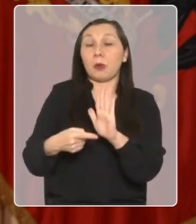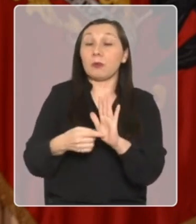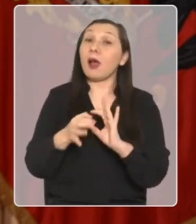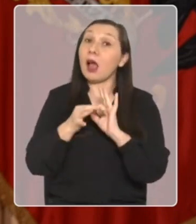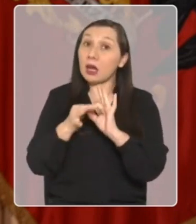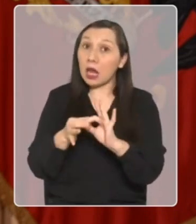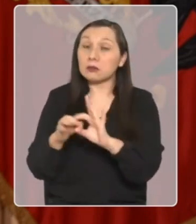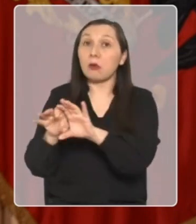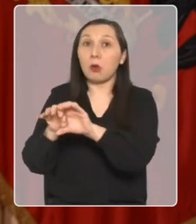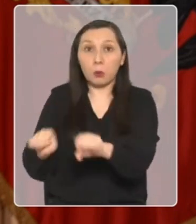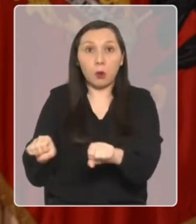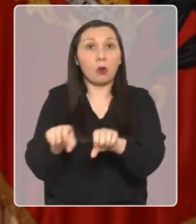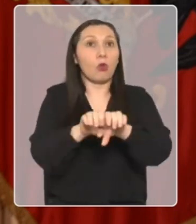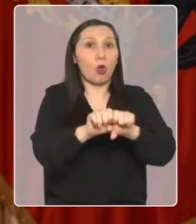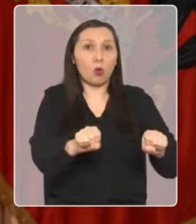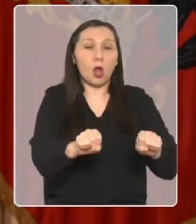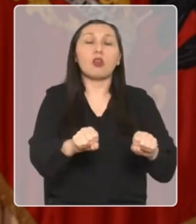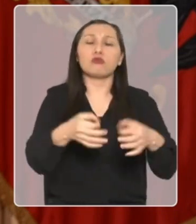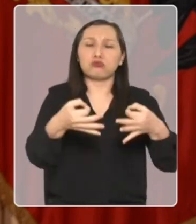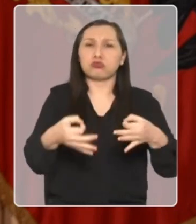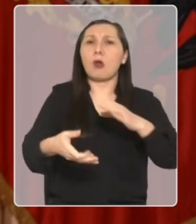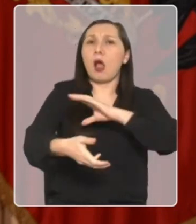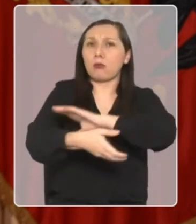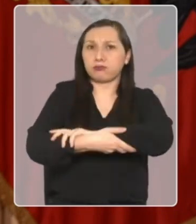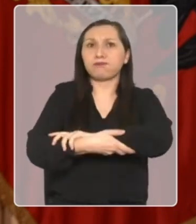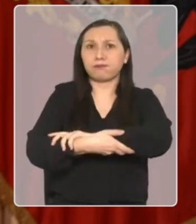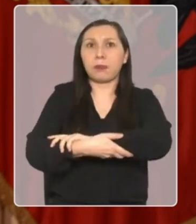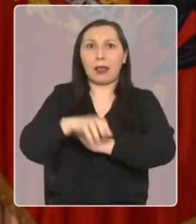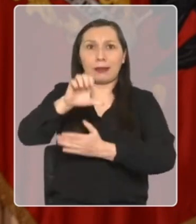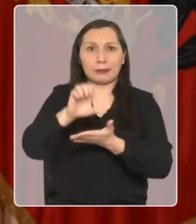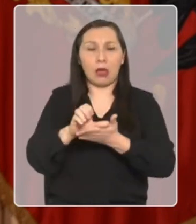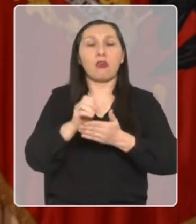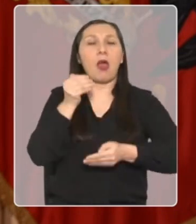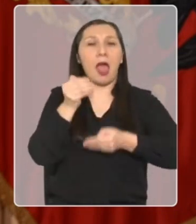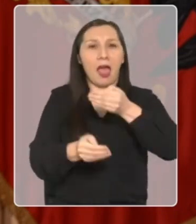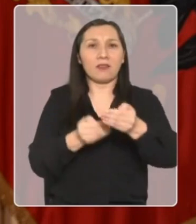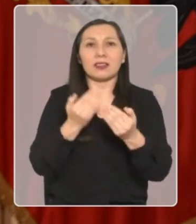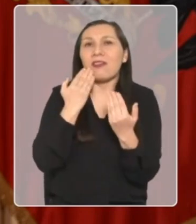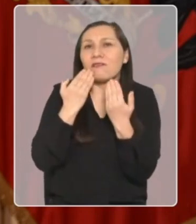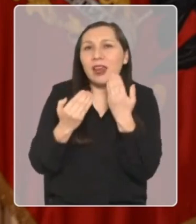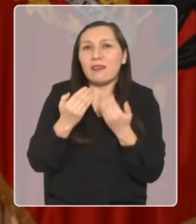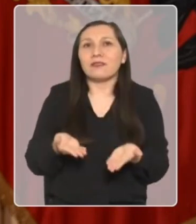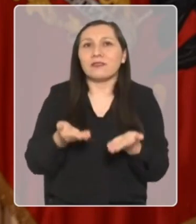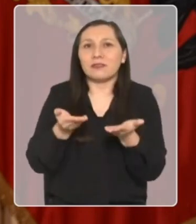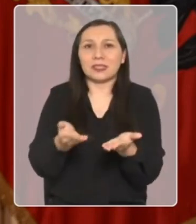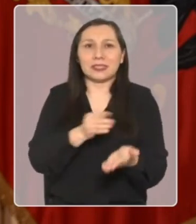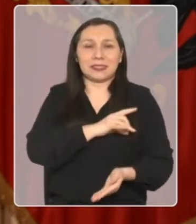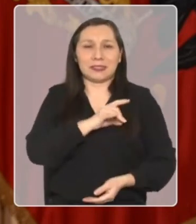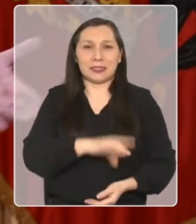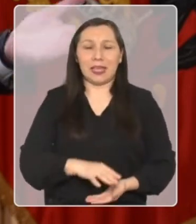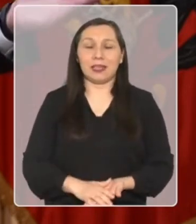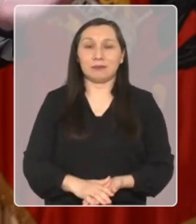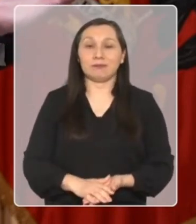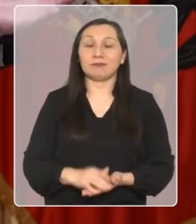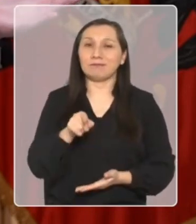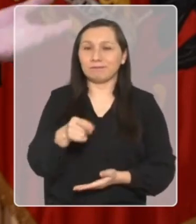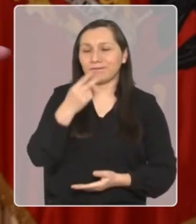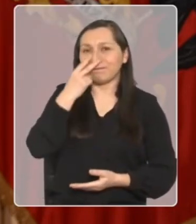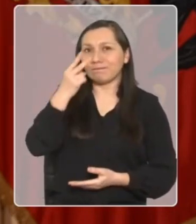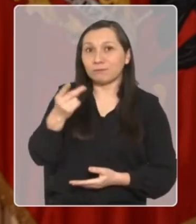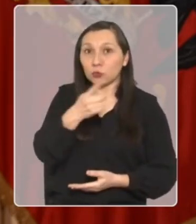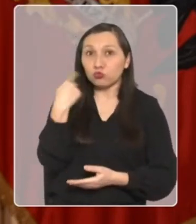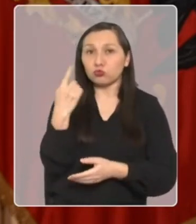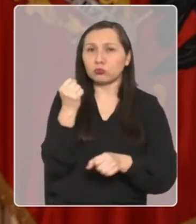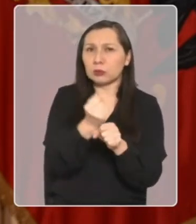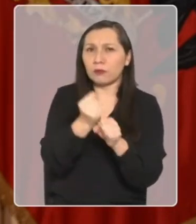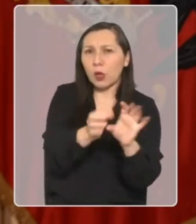gracias a los acuerdos, el pacto fiscal avanza y lo hace en beneficio de Chile. Y es que esto muestra que